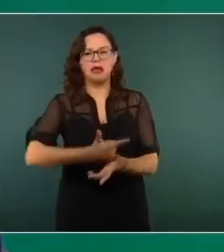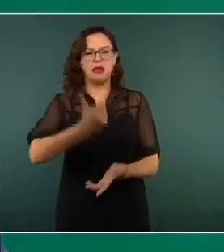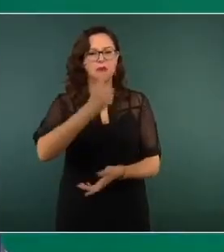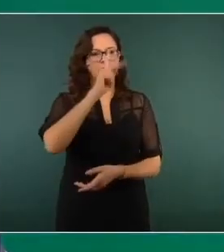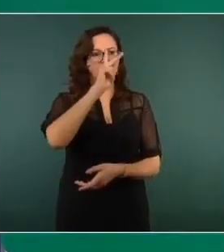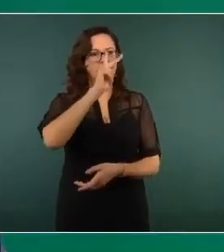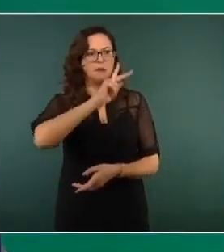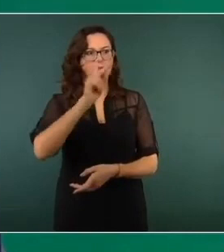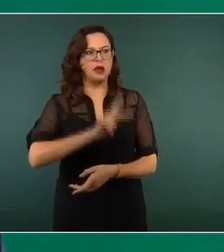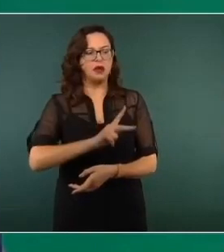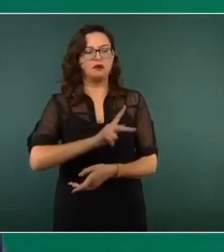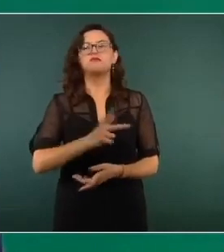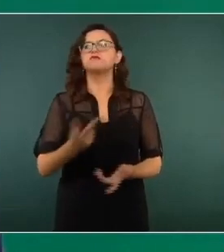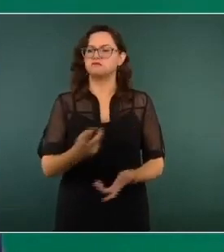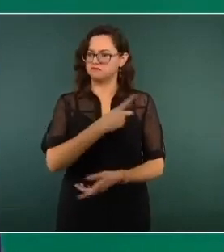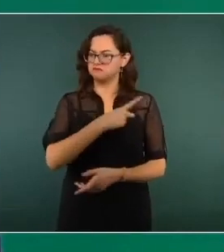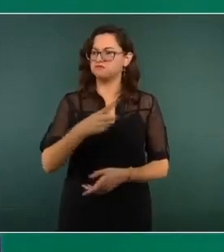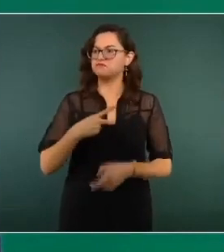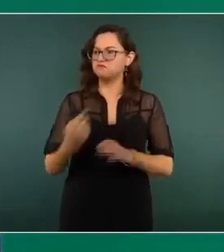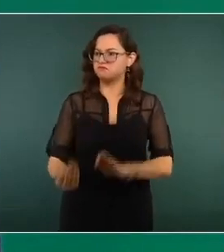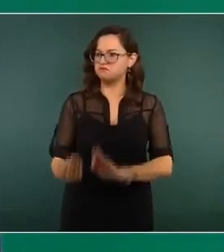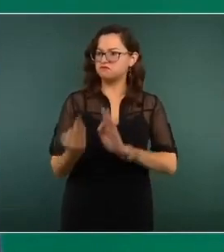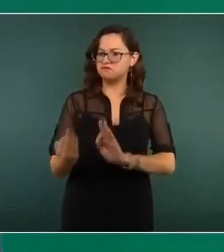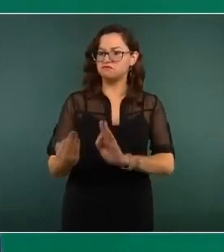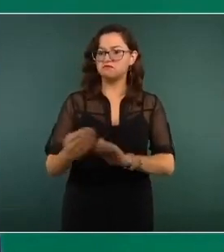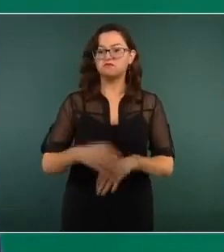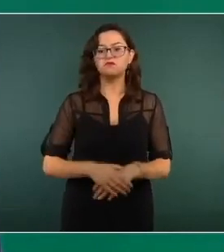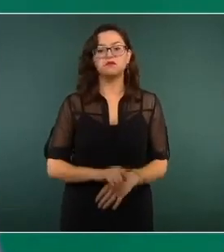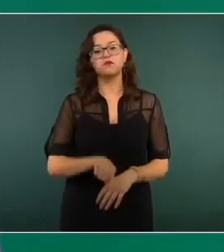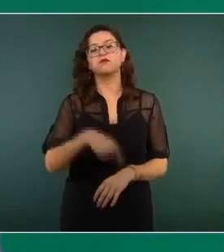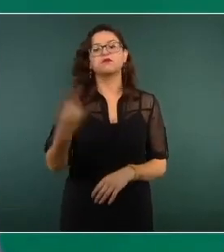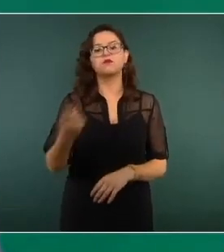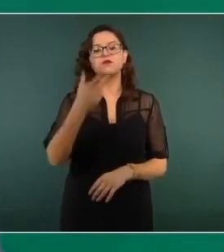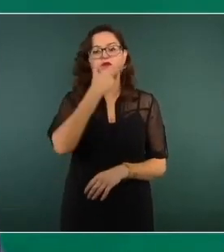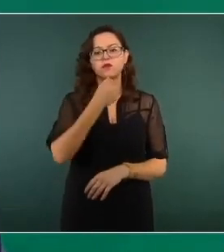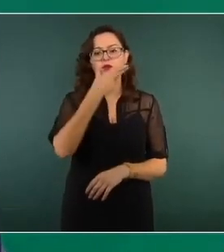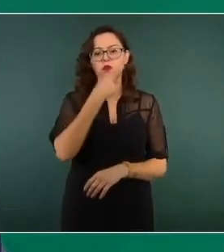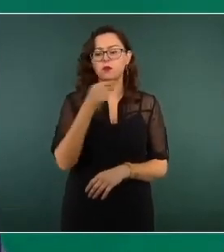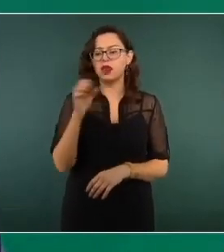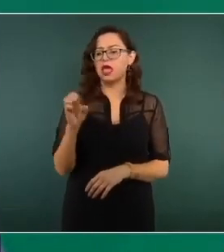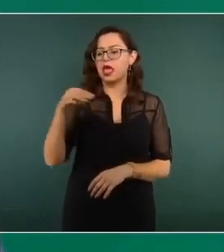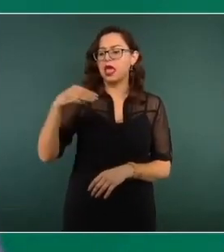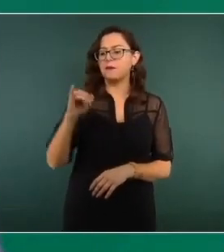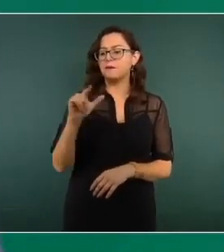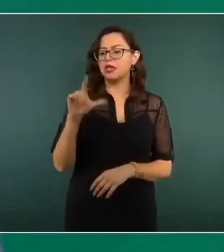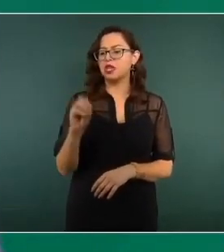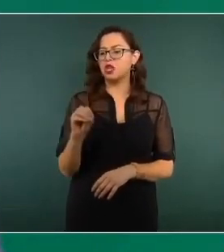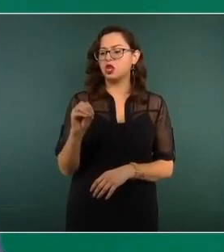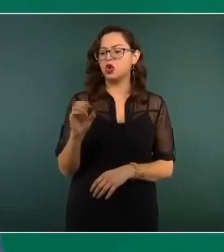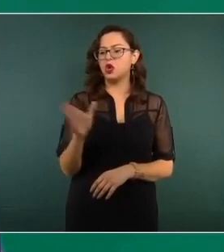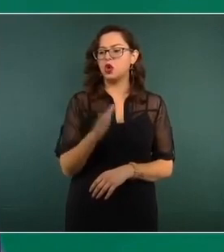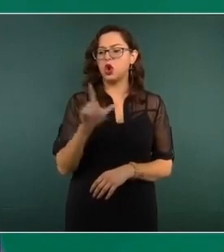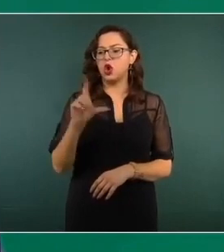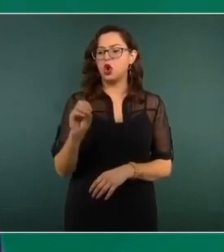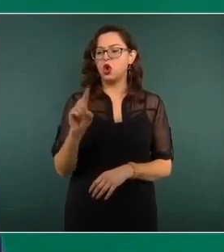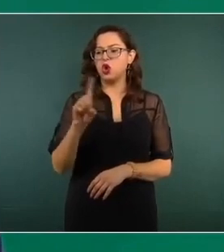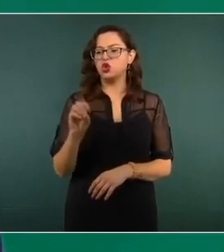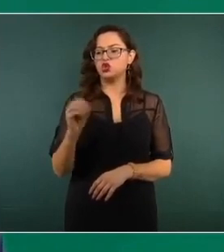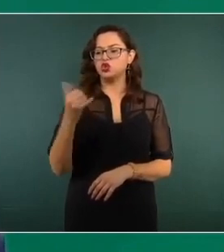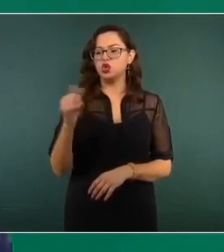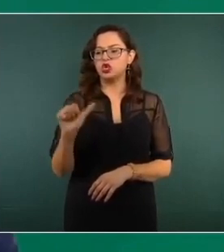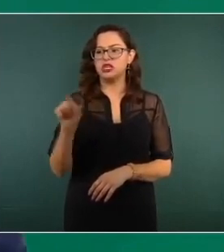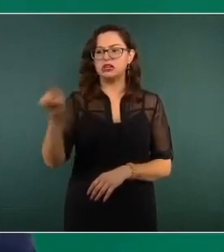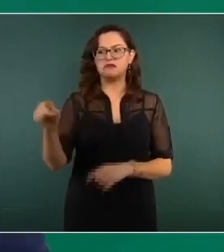señor Emilio Lozoya ha pretendido involucrarme con una bajeza